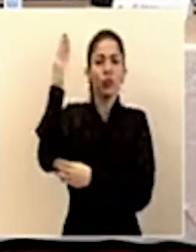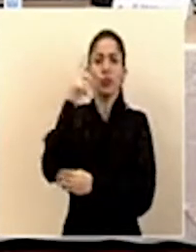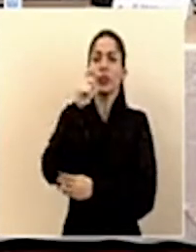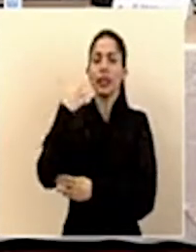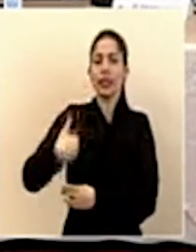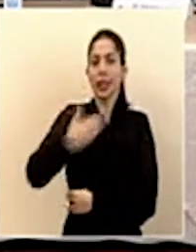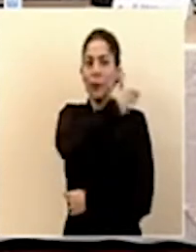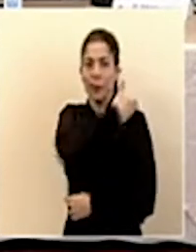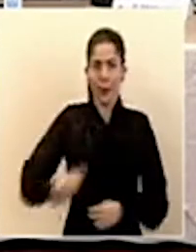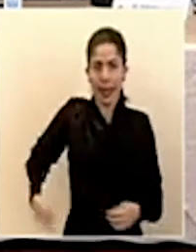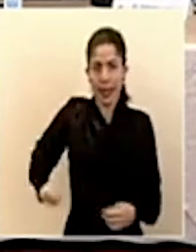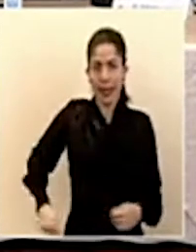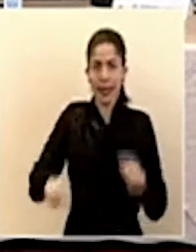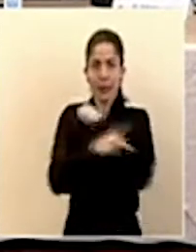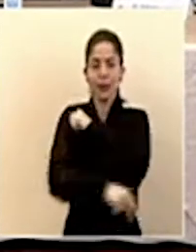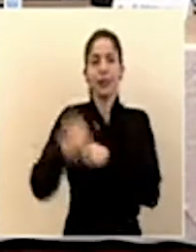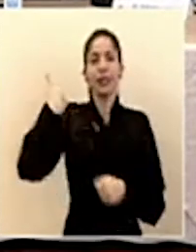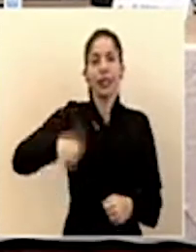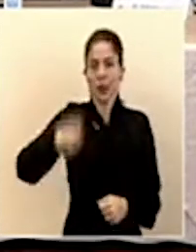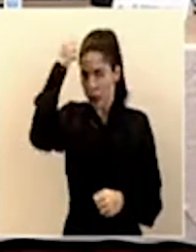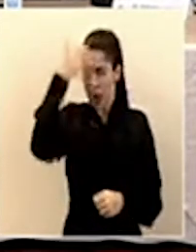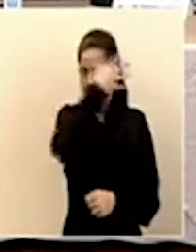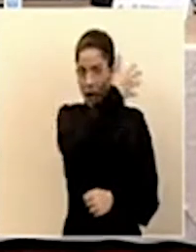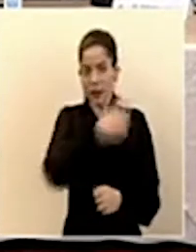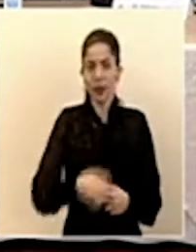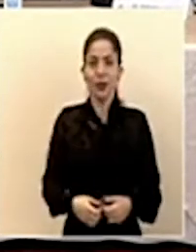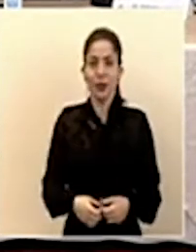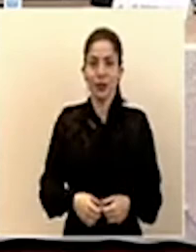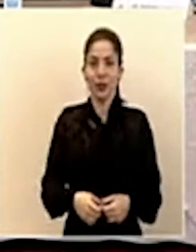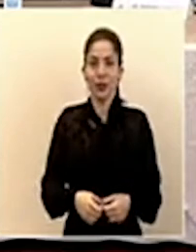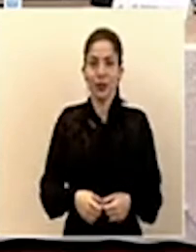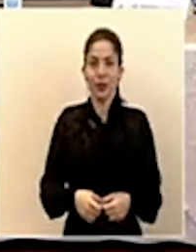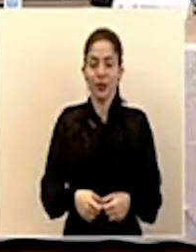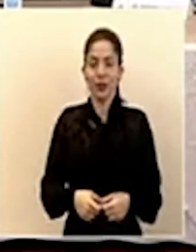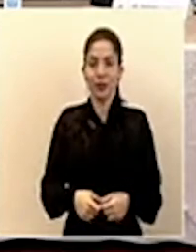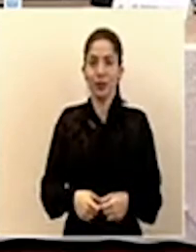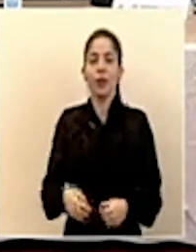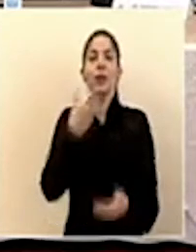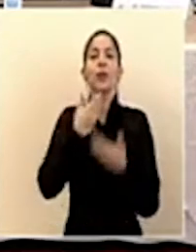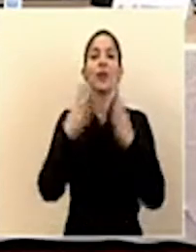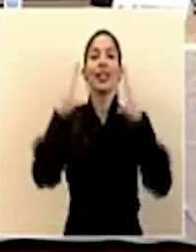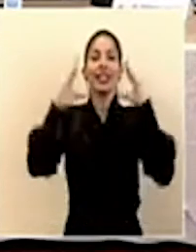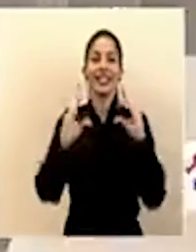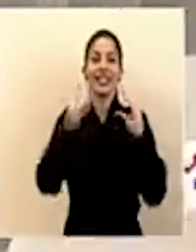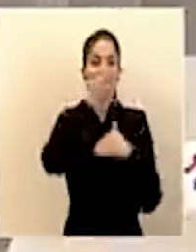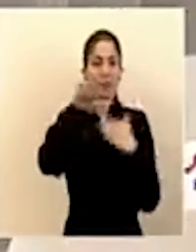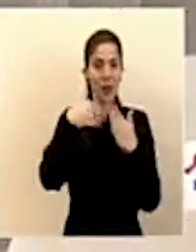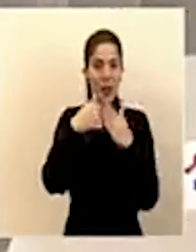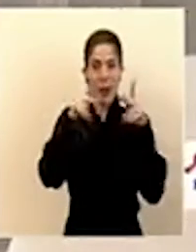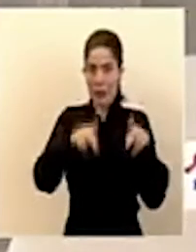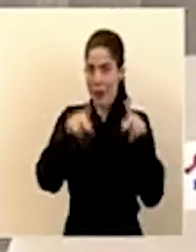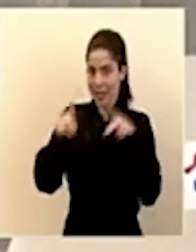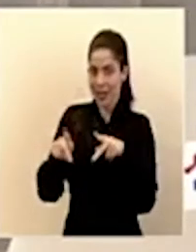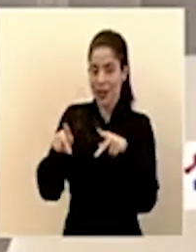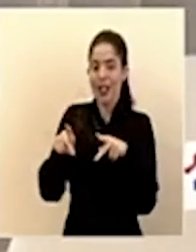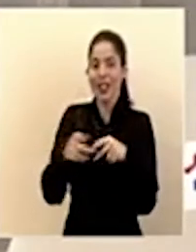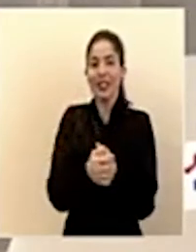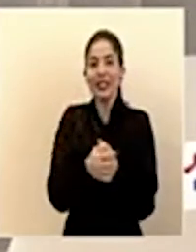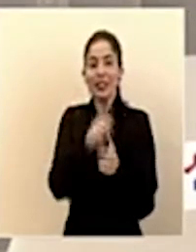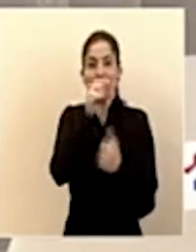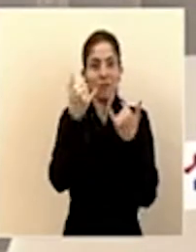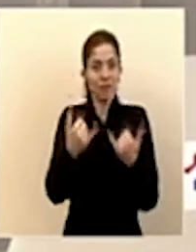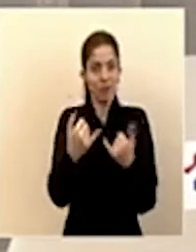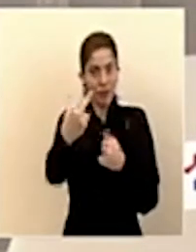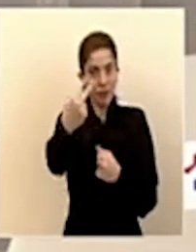del señor presidente de la República, el señor Carlos Alvarado Quesada. Muy buenas tardes a todas las personas que nos